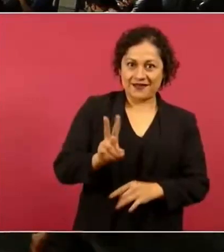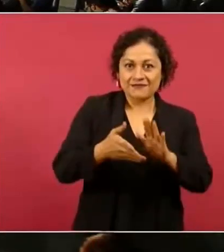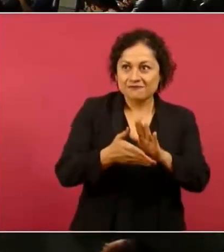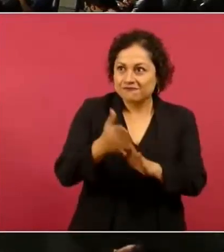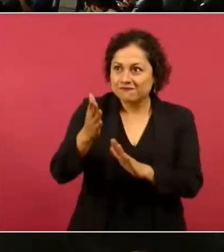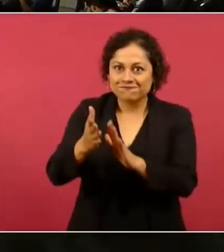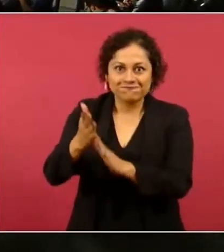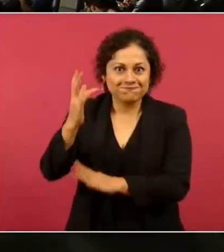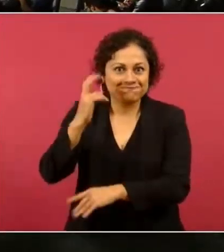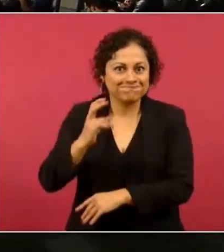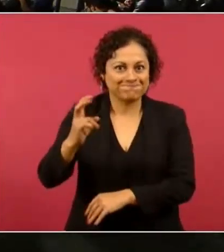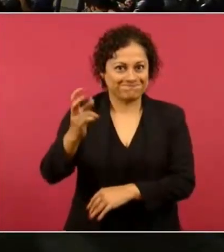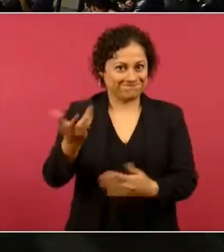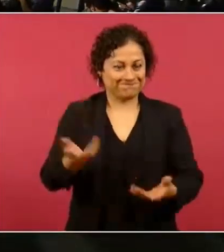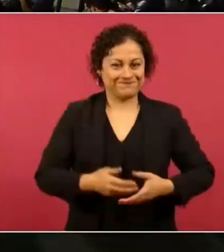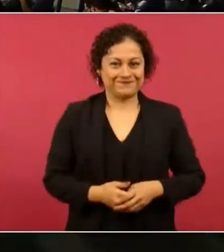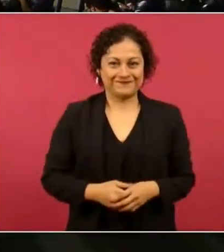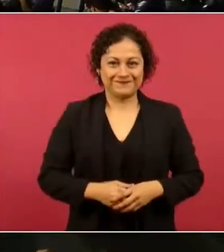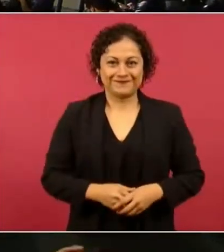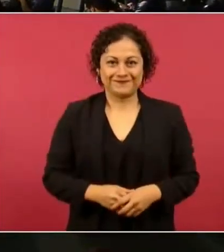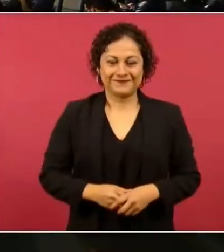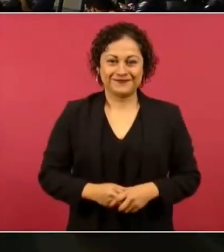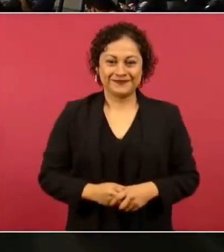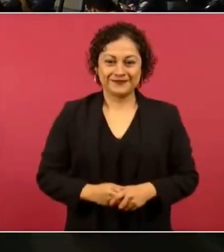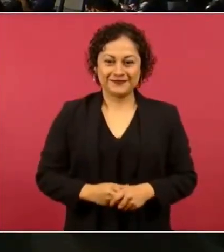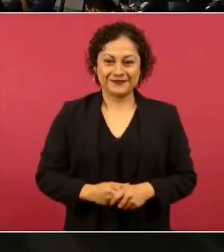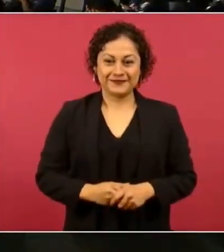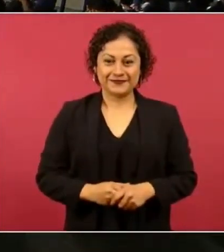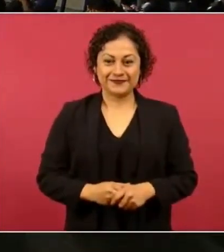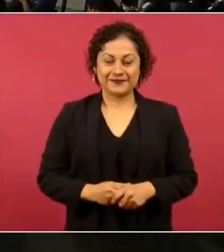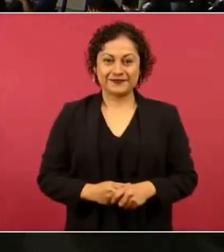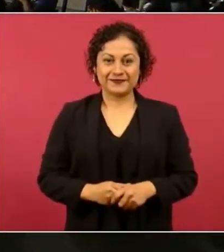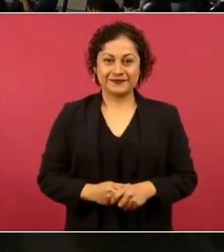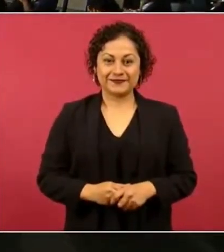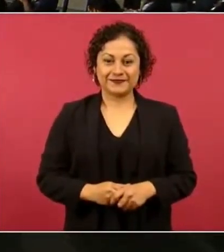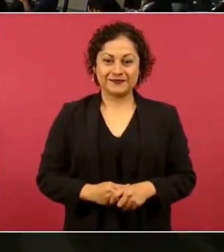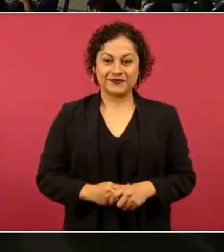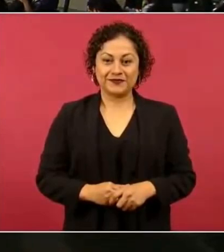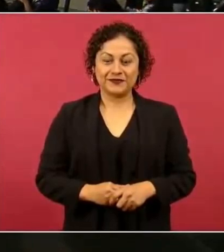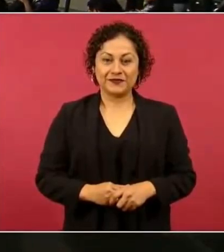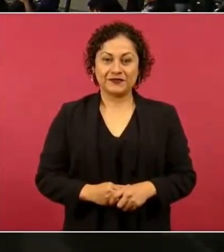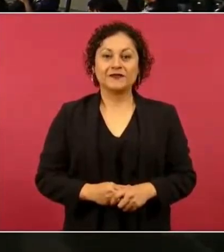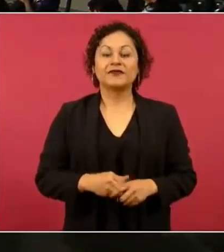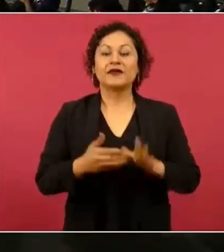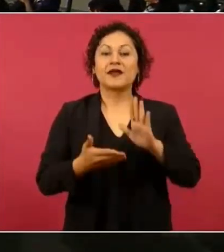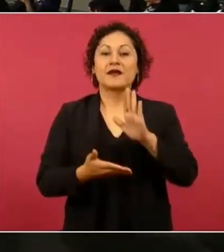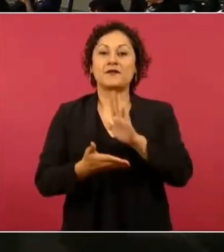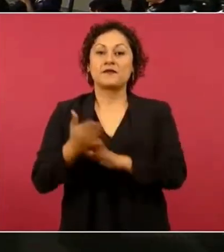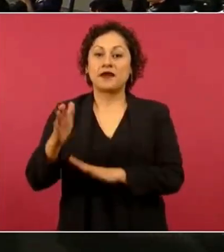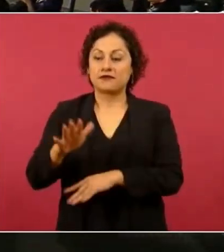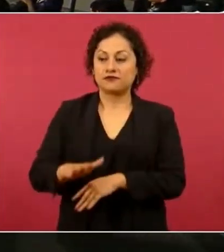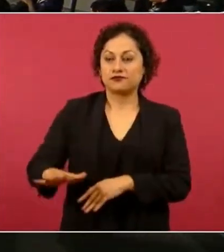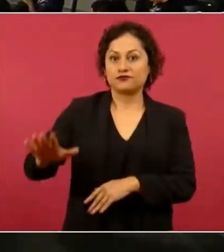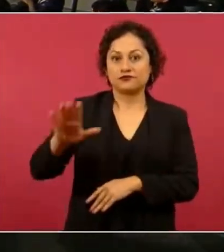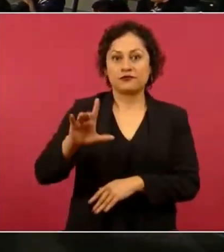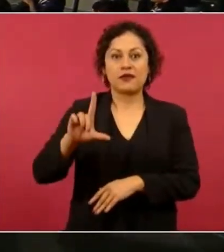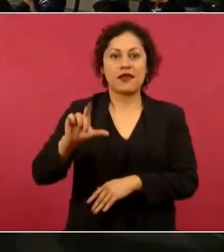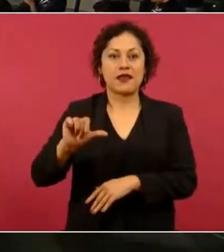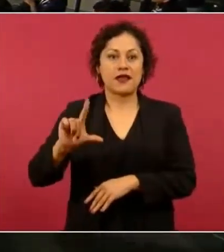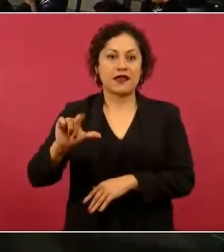Vamos a estar en la laguna de